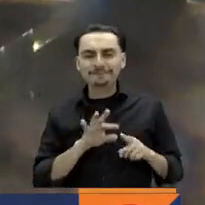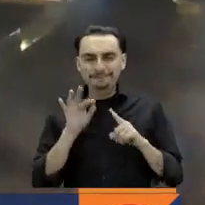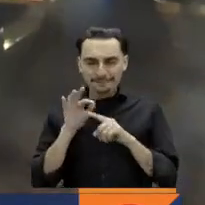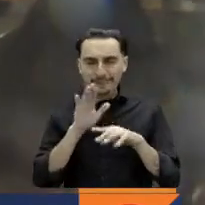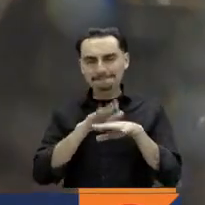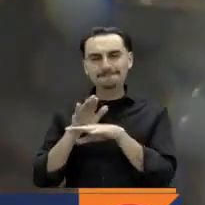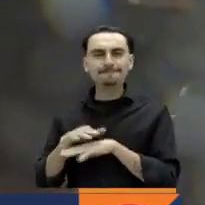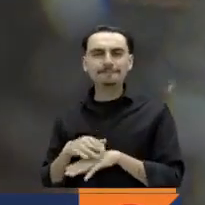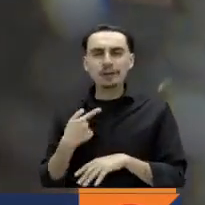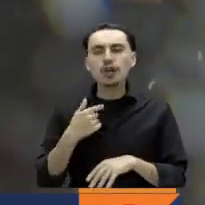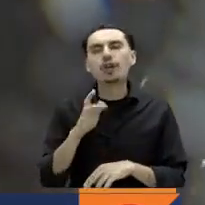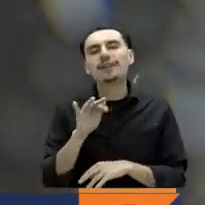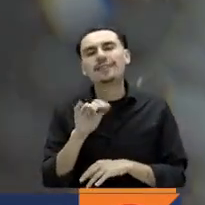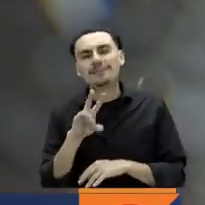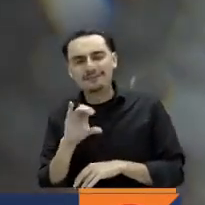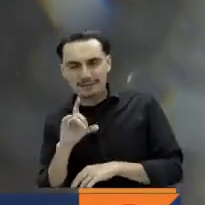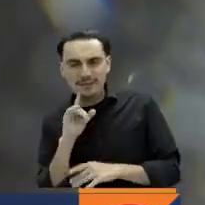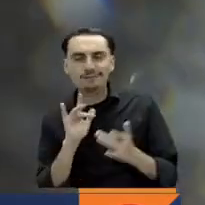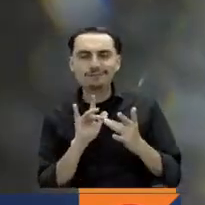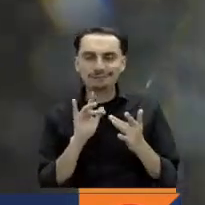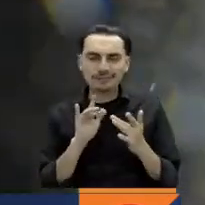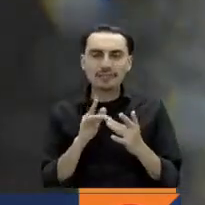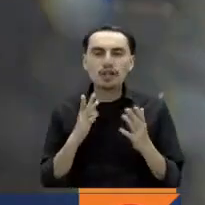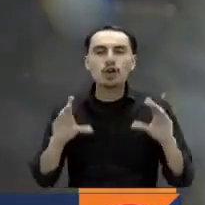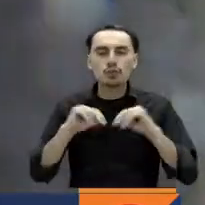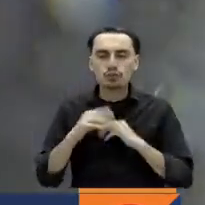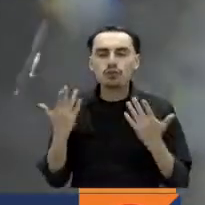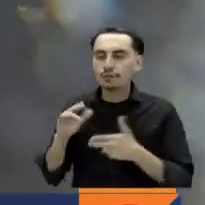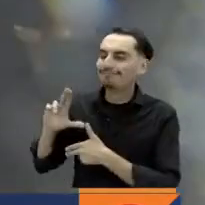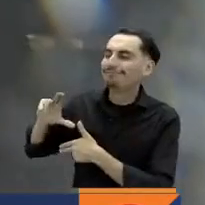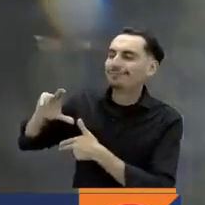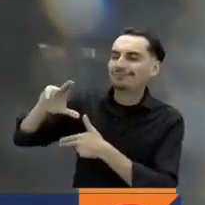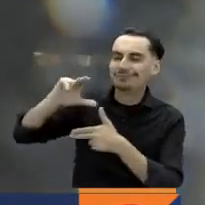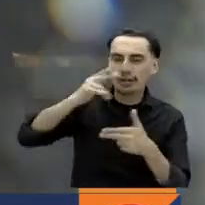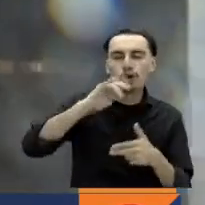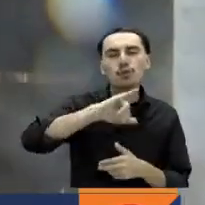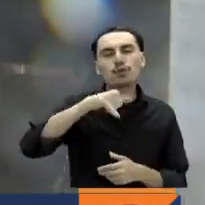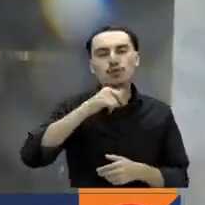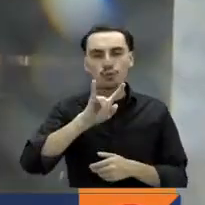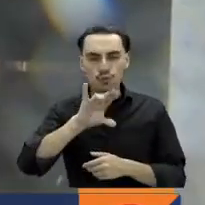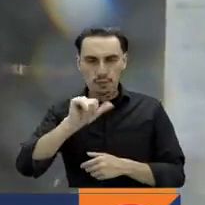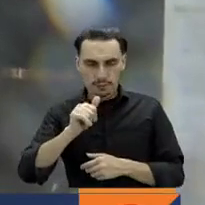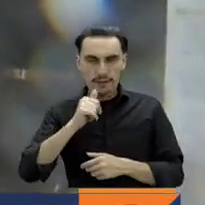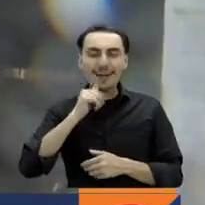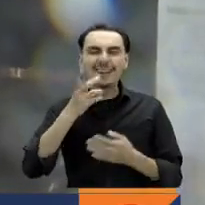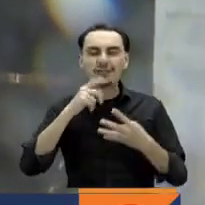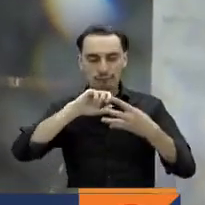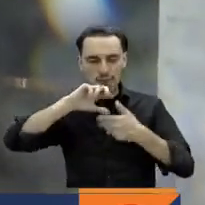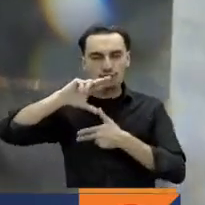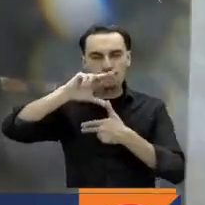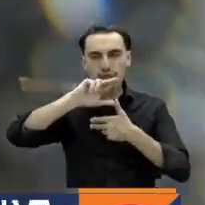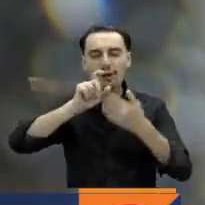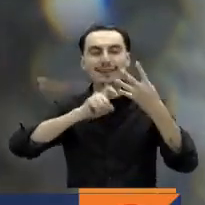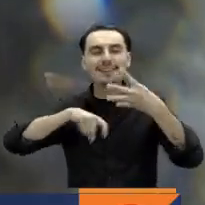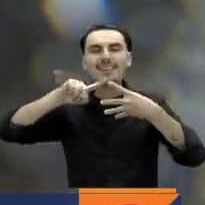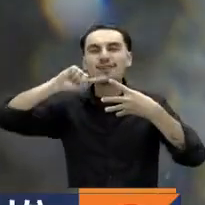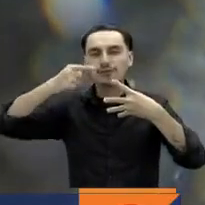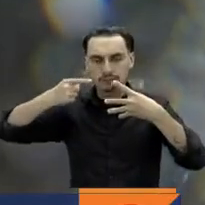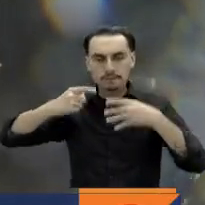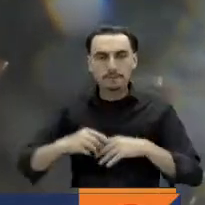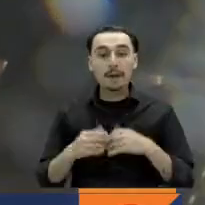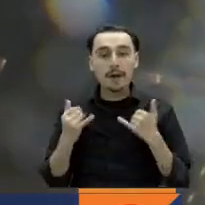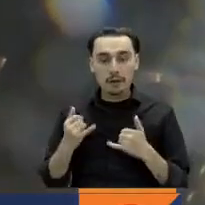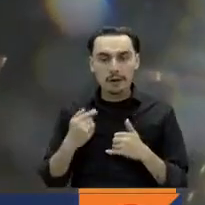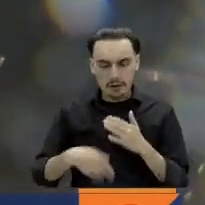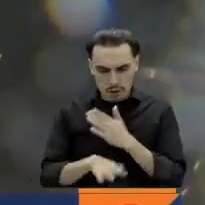que hace RTBC Noticias del paso del huracán Julia, huracán categoría 1, que en este momento hace